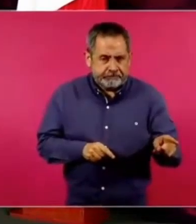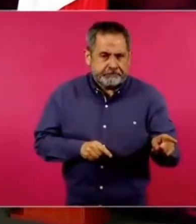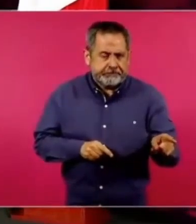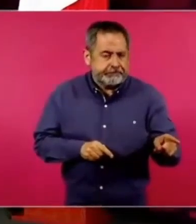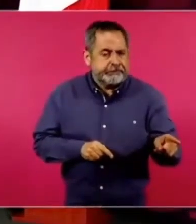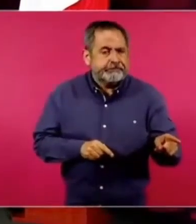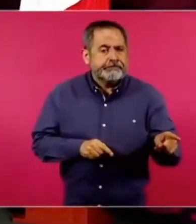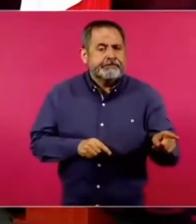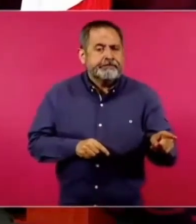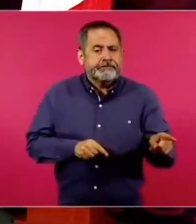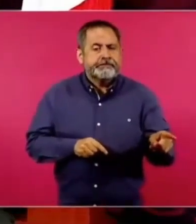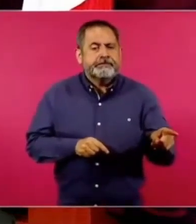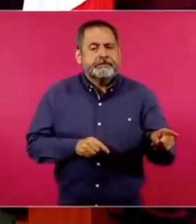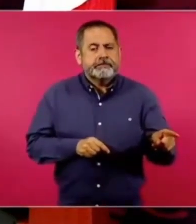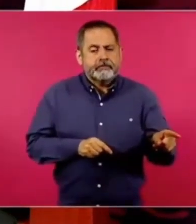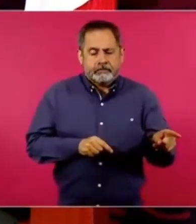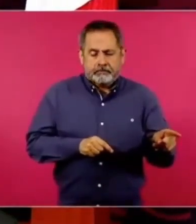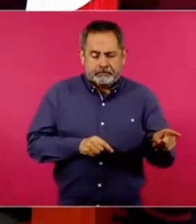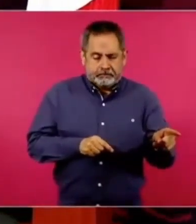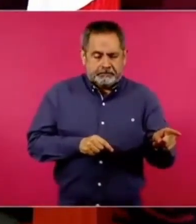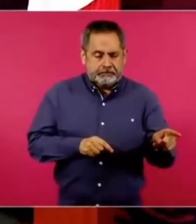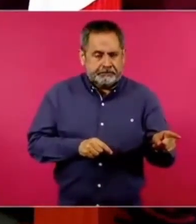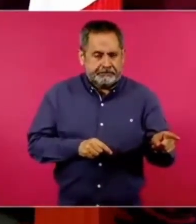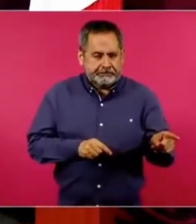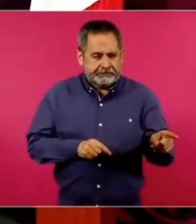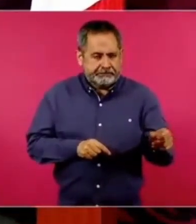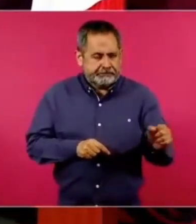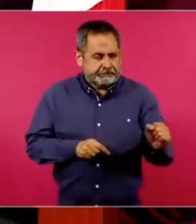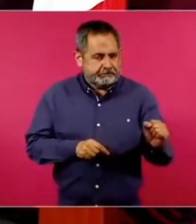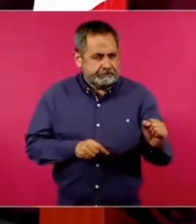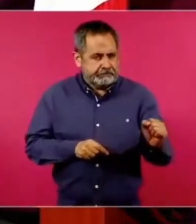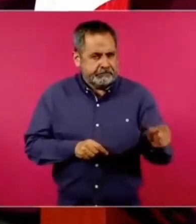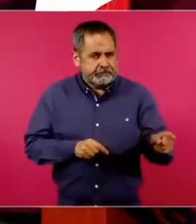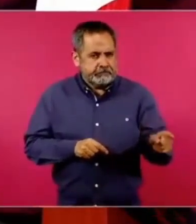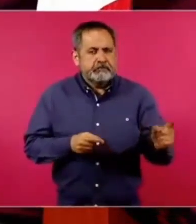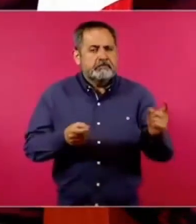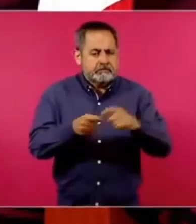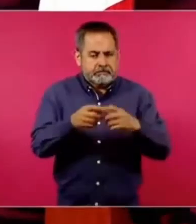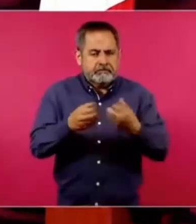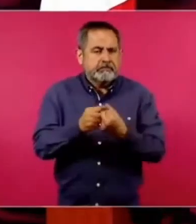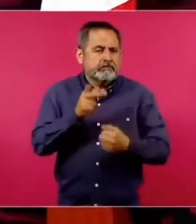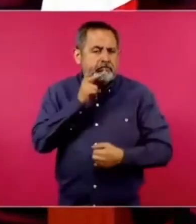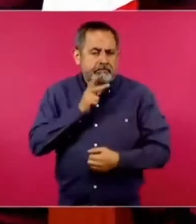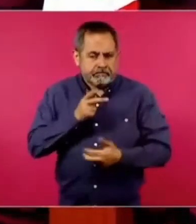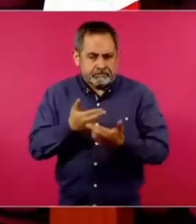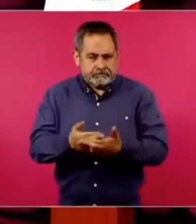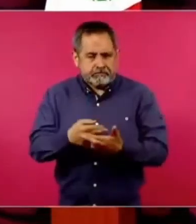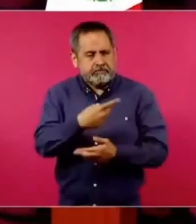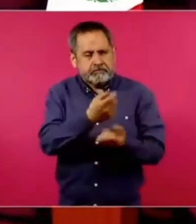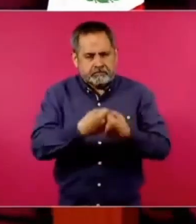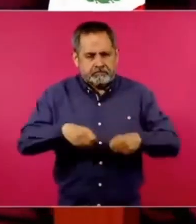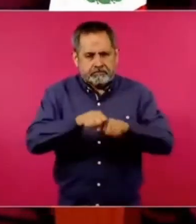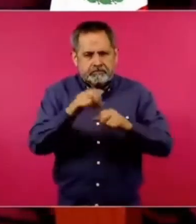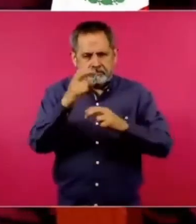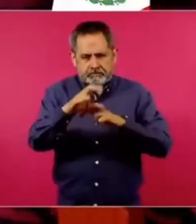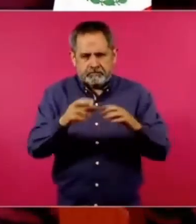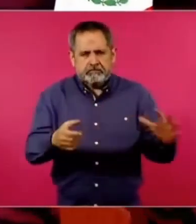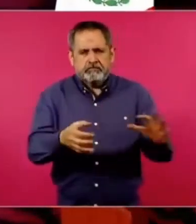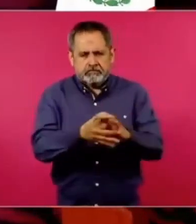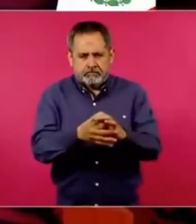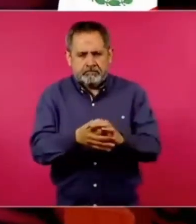petróleo, de yacimiento petrolero